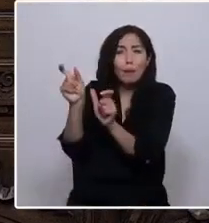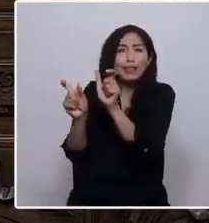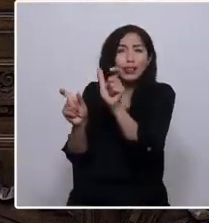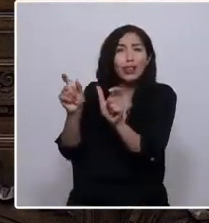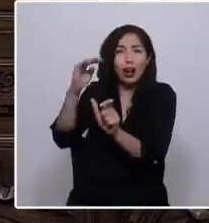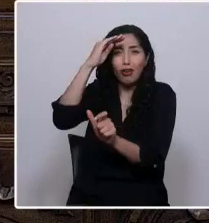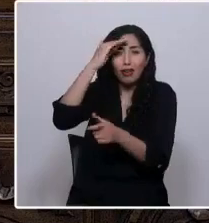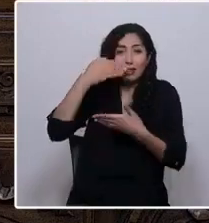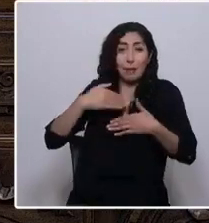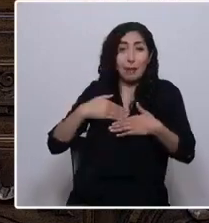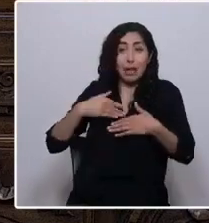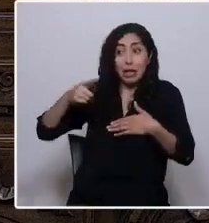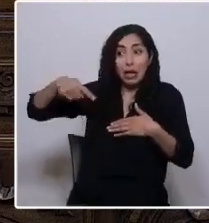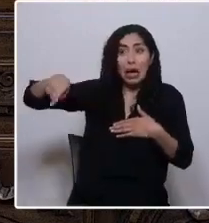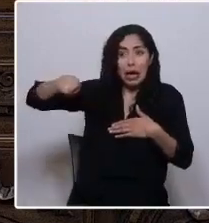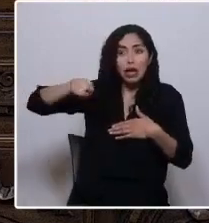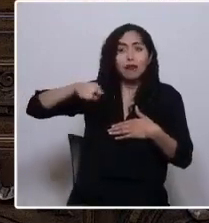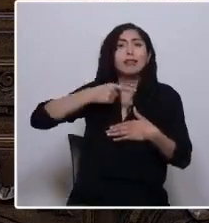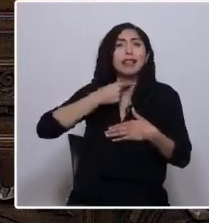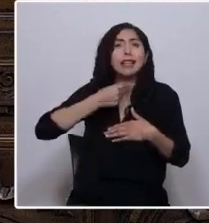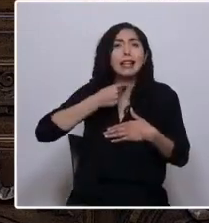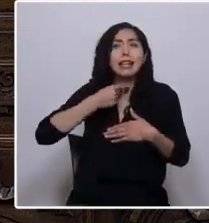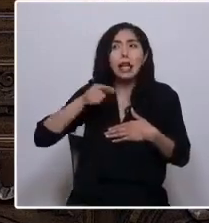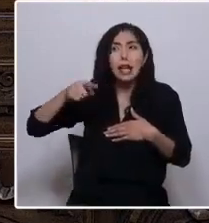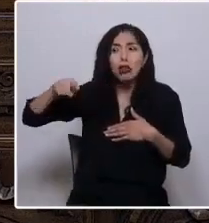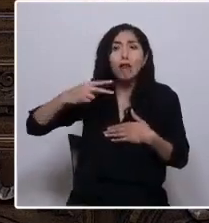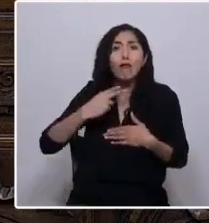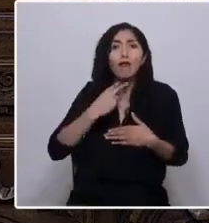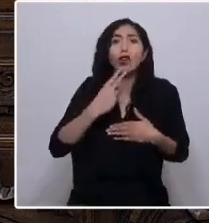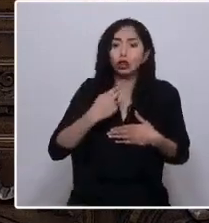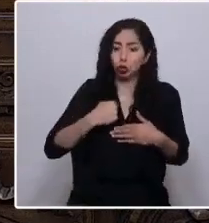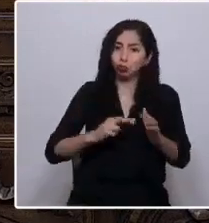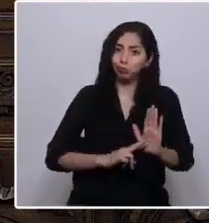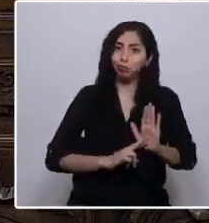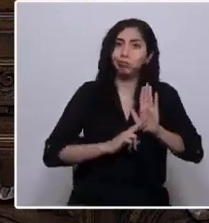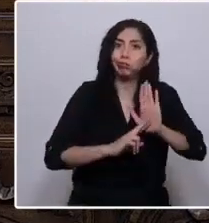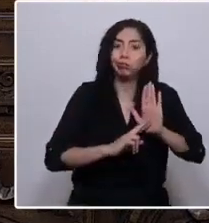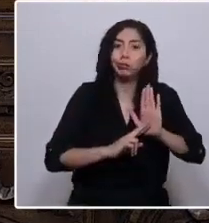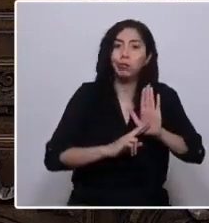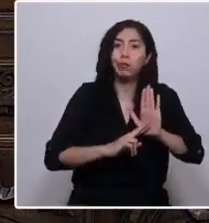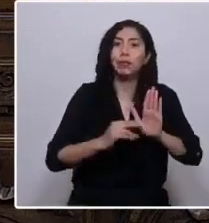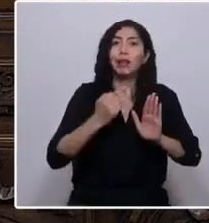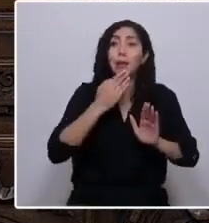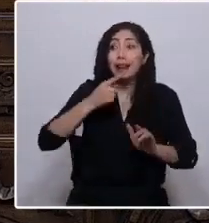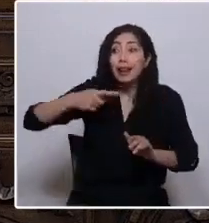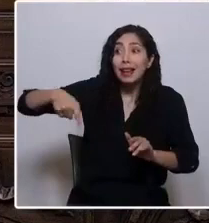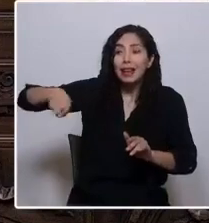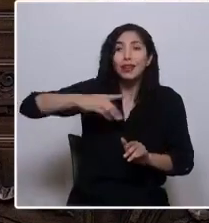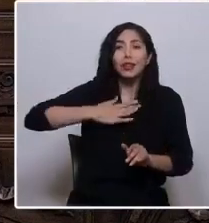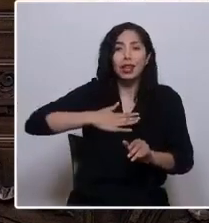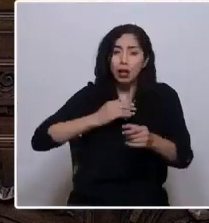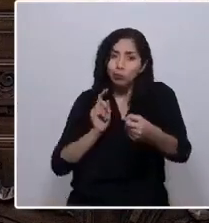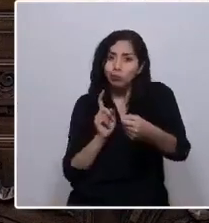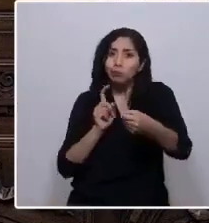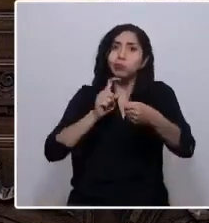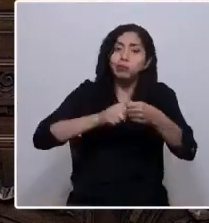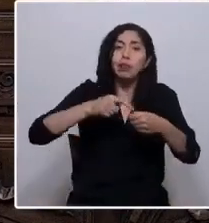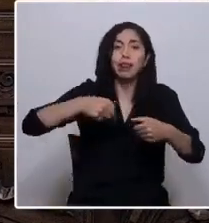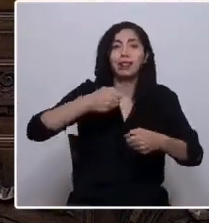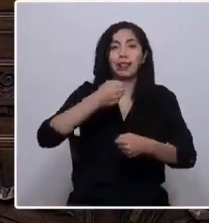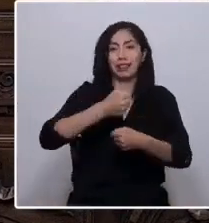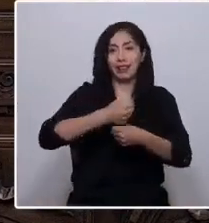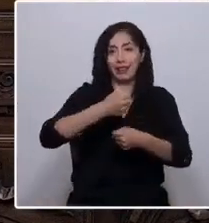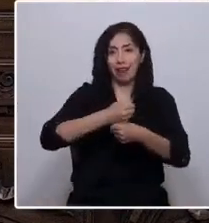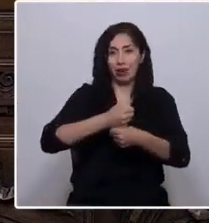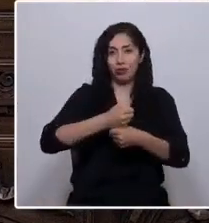buscan que su voz se escuche y ser parte de este gran trabajo que estamos realizando hoy